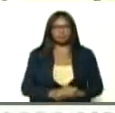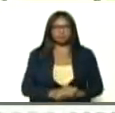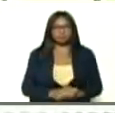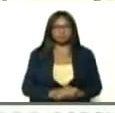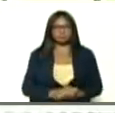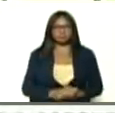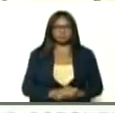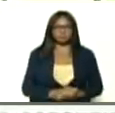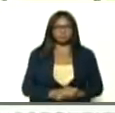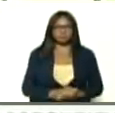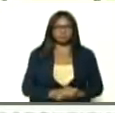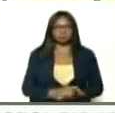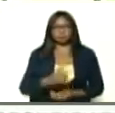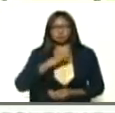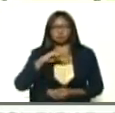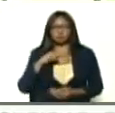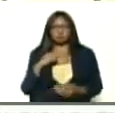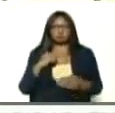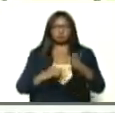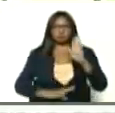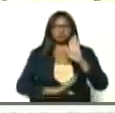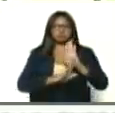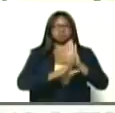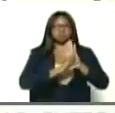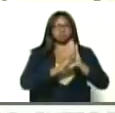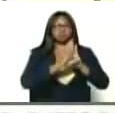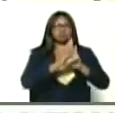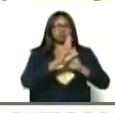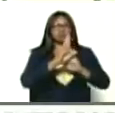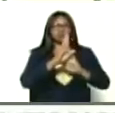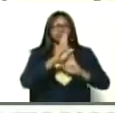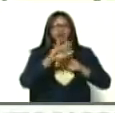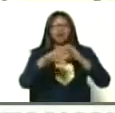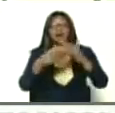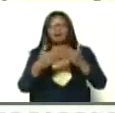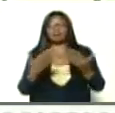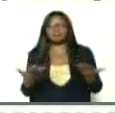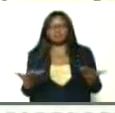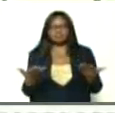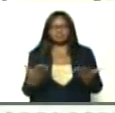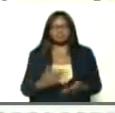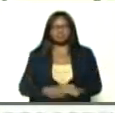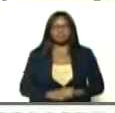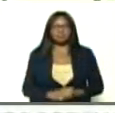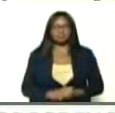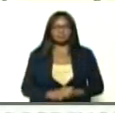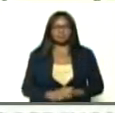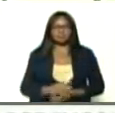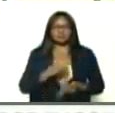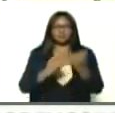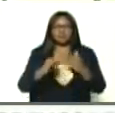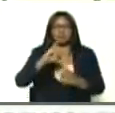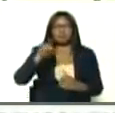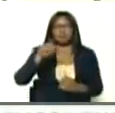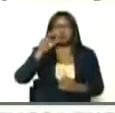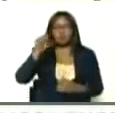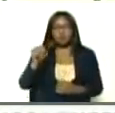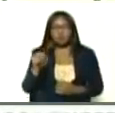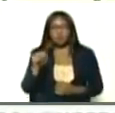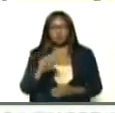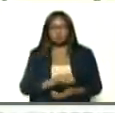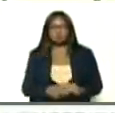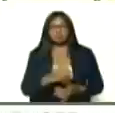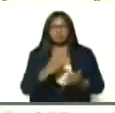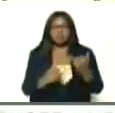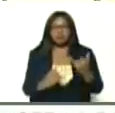así fuimos nosotros evolucionando, hasta que, finales de junio, junio,